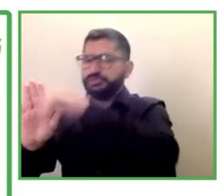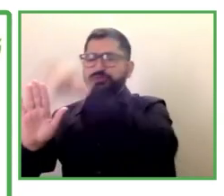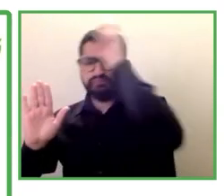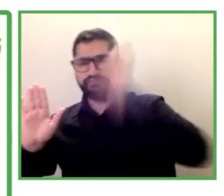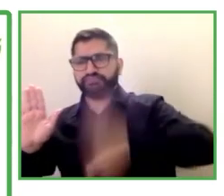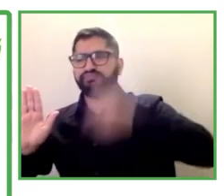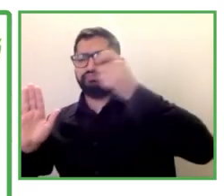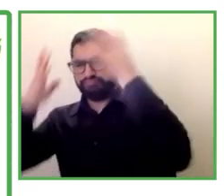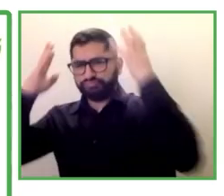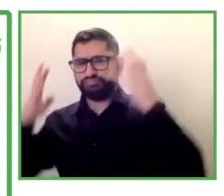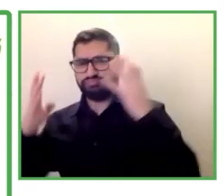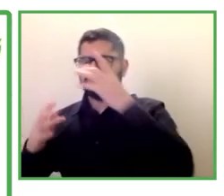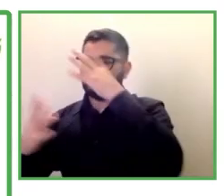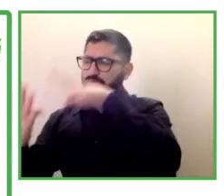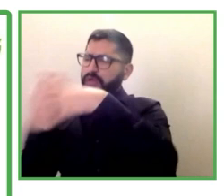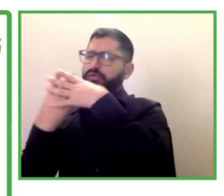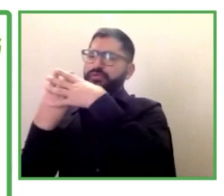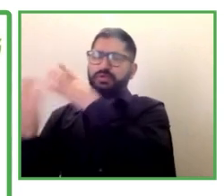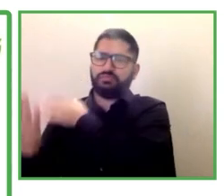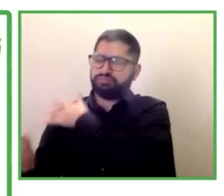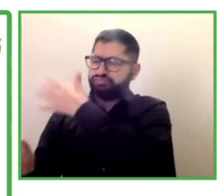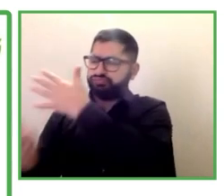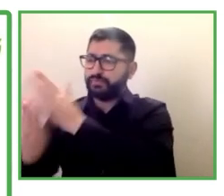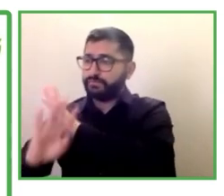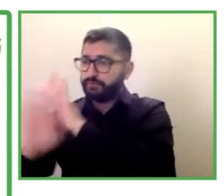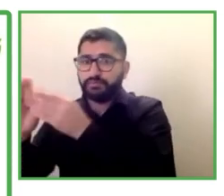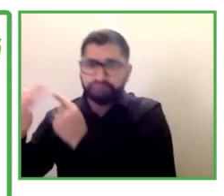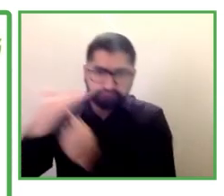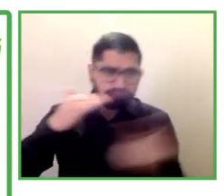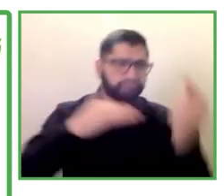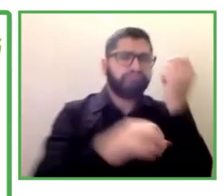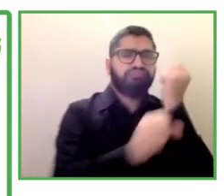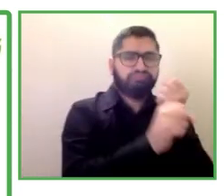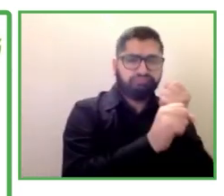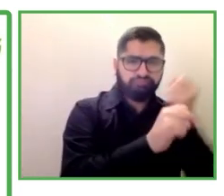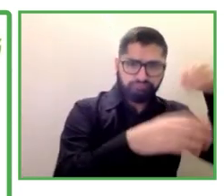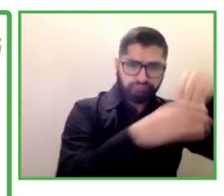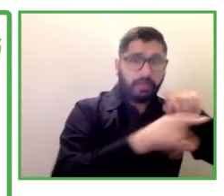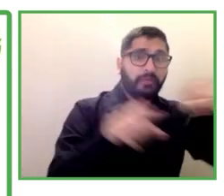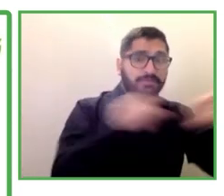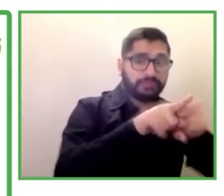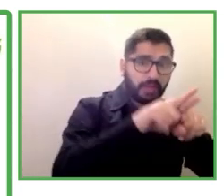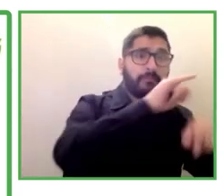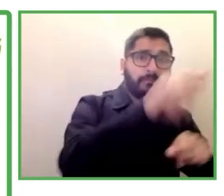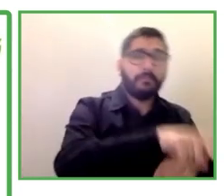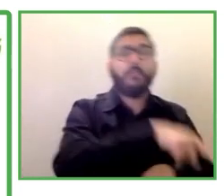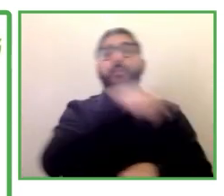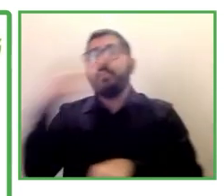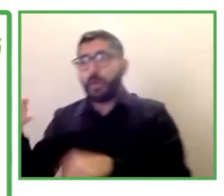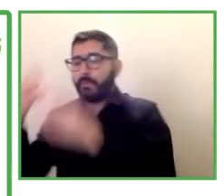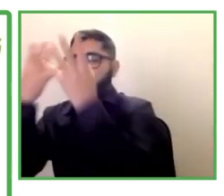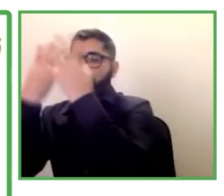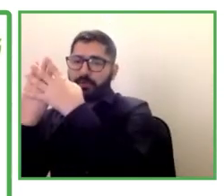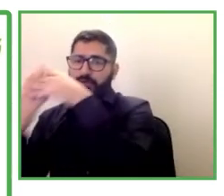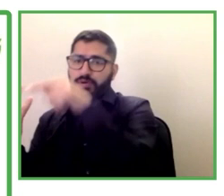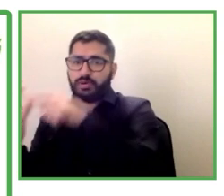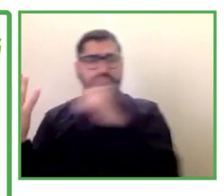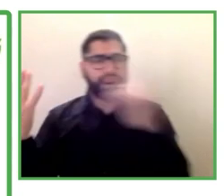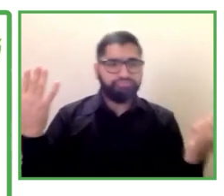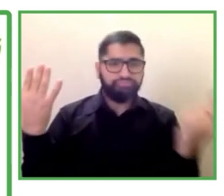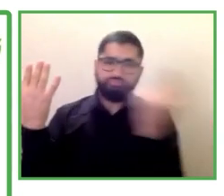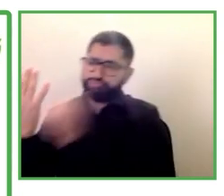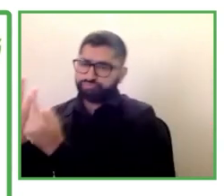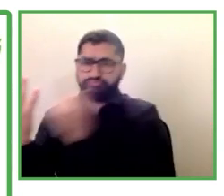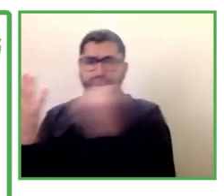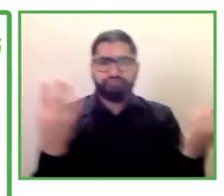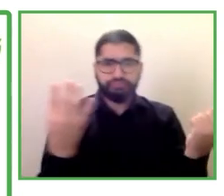Por tanto, tienen una mejor transición hacia la vida independiente que permite afrontar con mejores perspectivas la